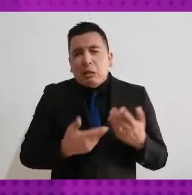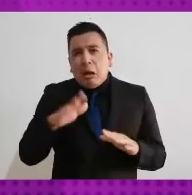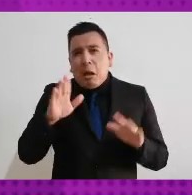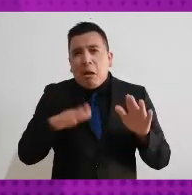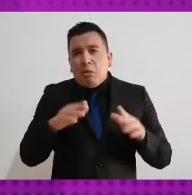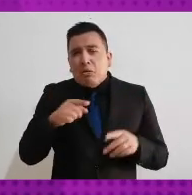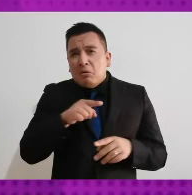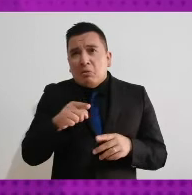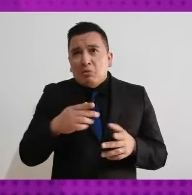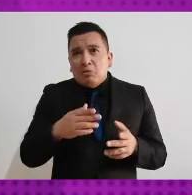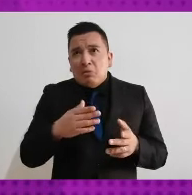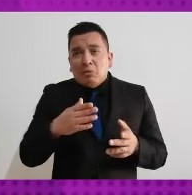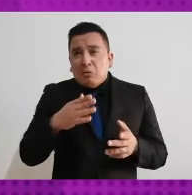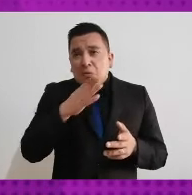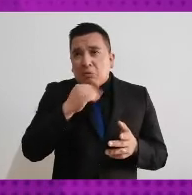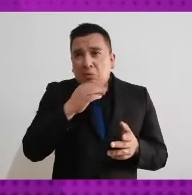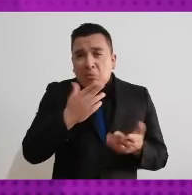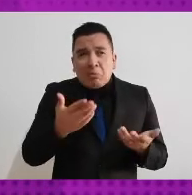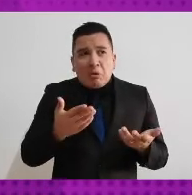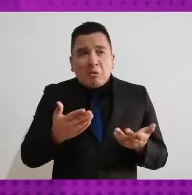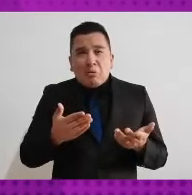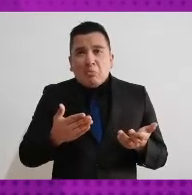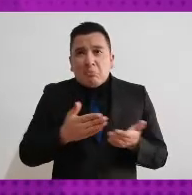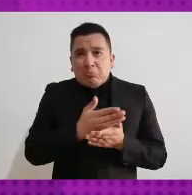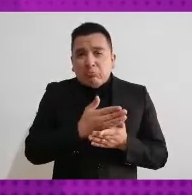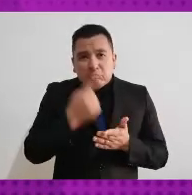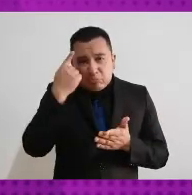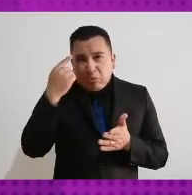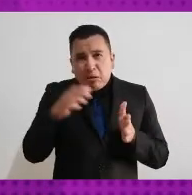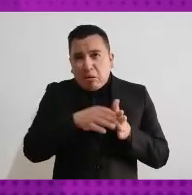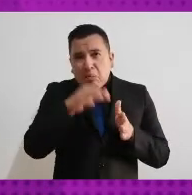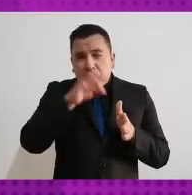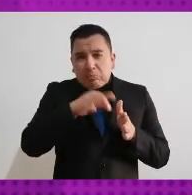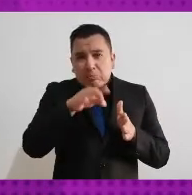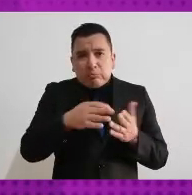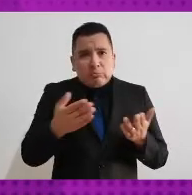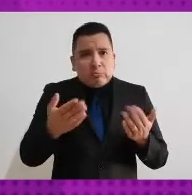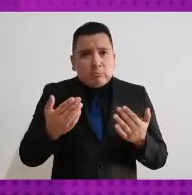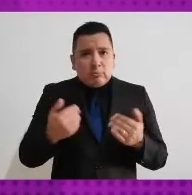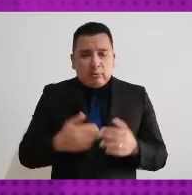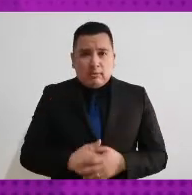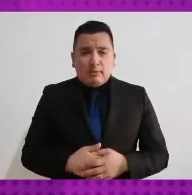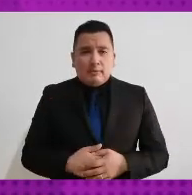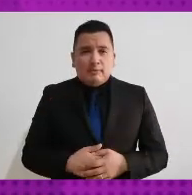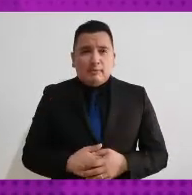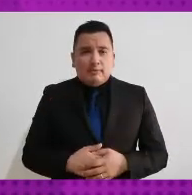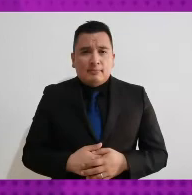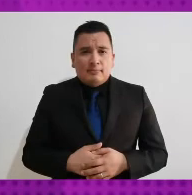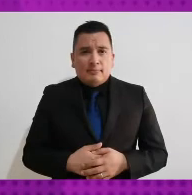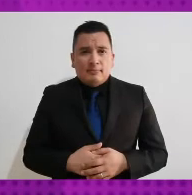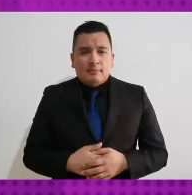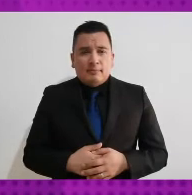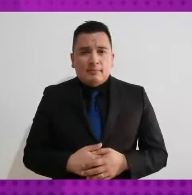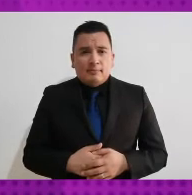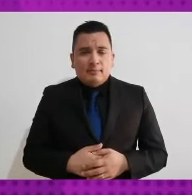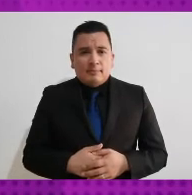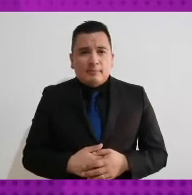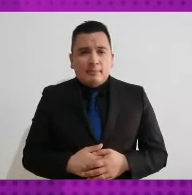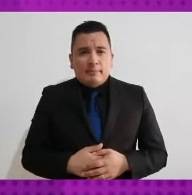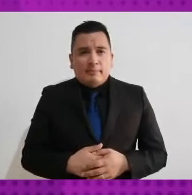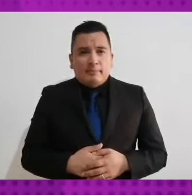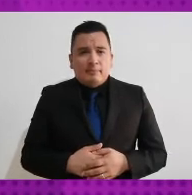no había accesibilidad o la accesibilidad necesaria que requerían algunas personas con alguna discapacidad física